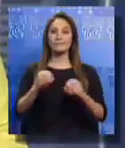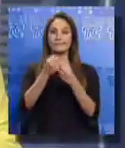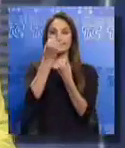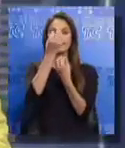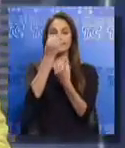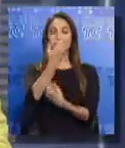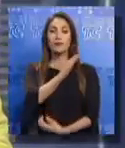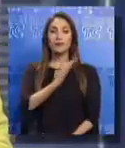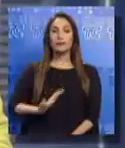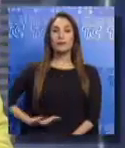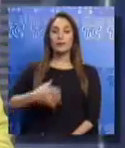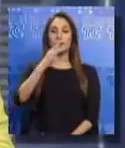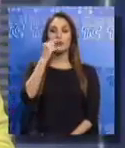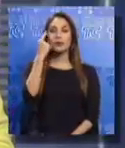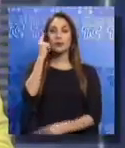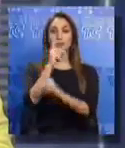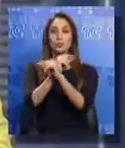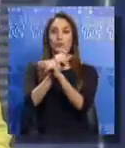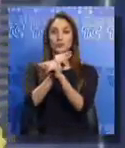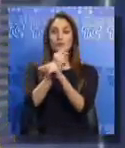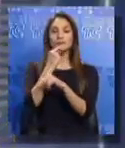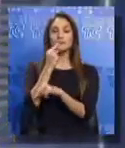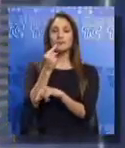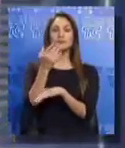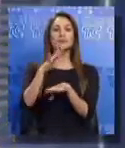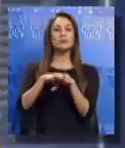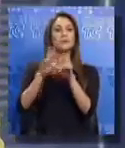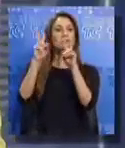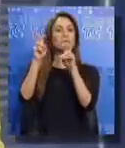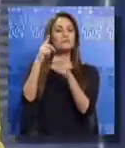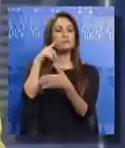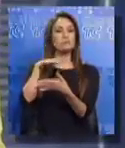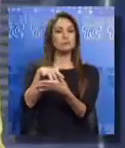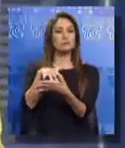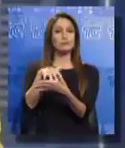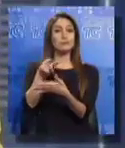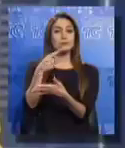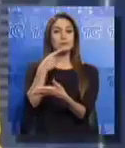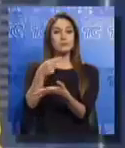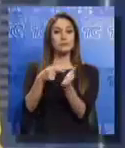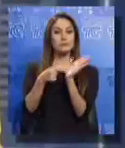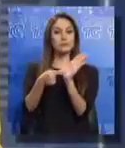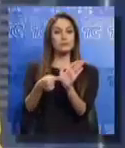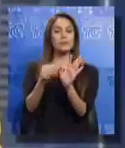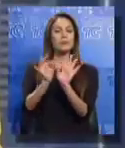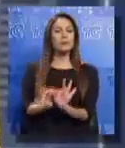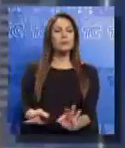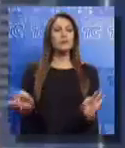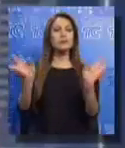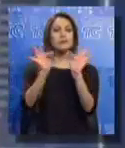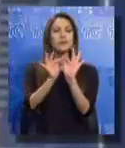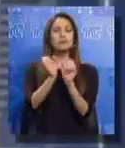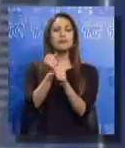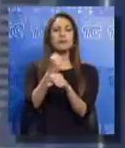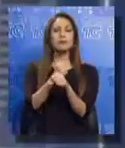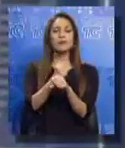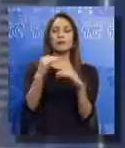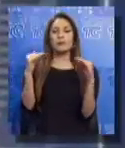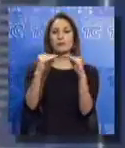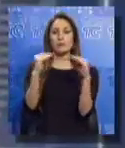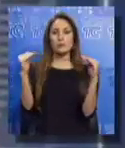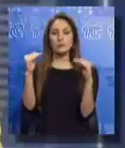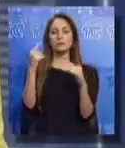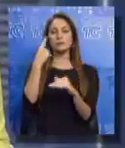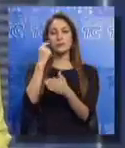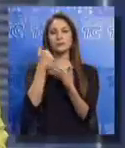El presidente Rafael Correa en su cuenta de Twitter se refirió a un estudio que demuestra por supuesto la importancia de construir naciones igualitarias